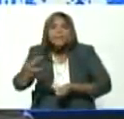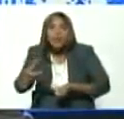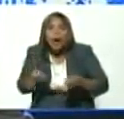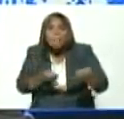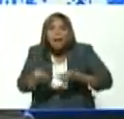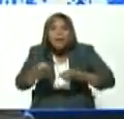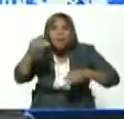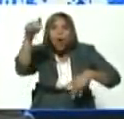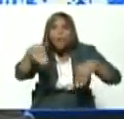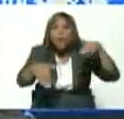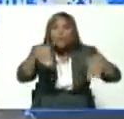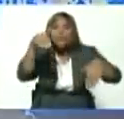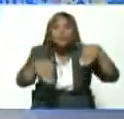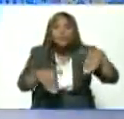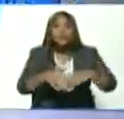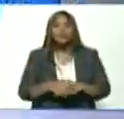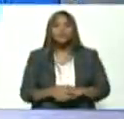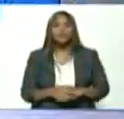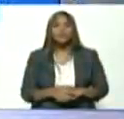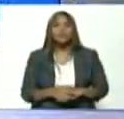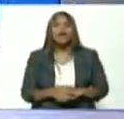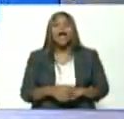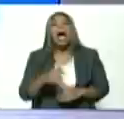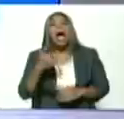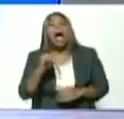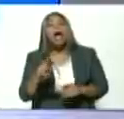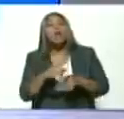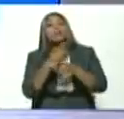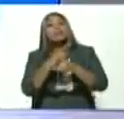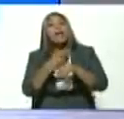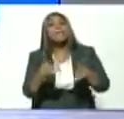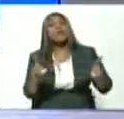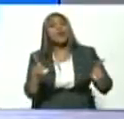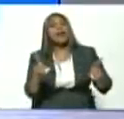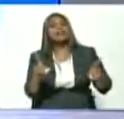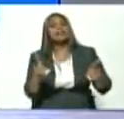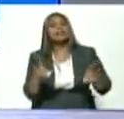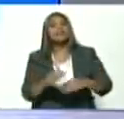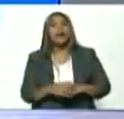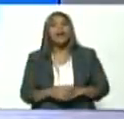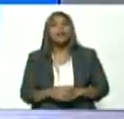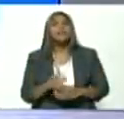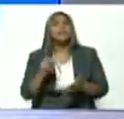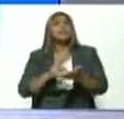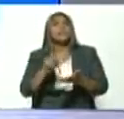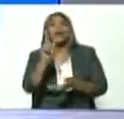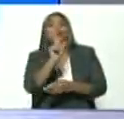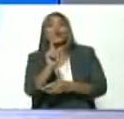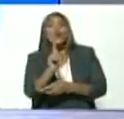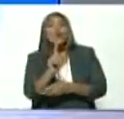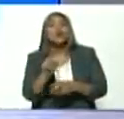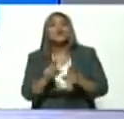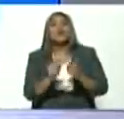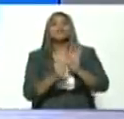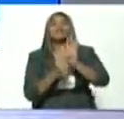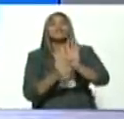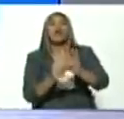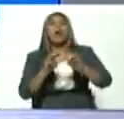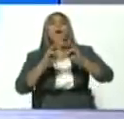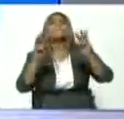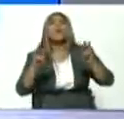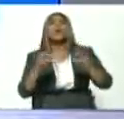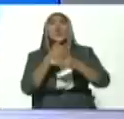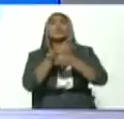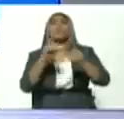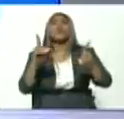elecciones y tienen una democracia representativa y burguesa y la venden como modelo de democracia para